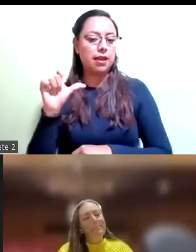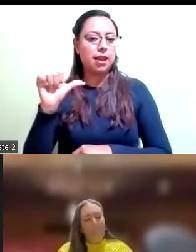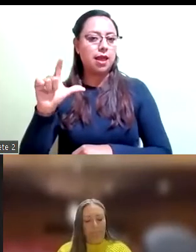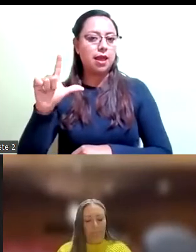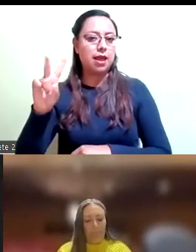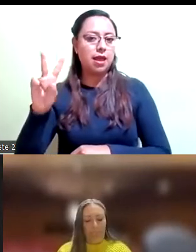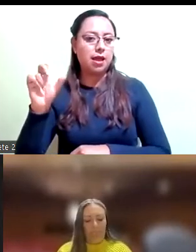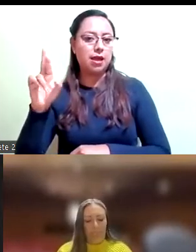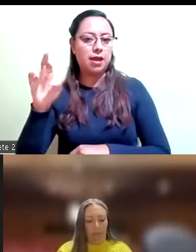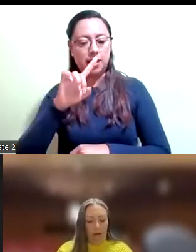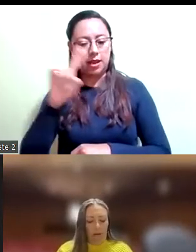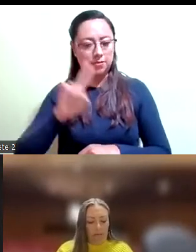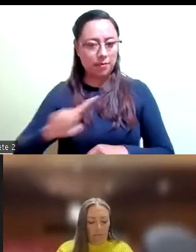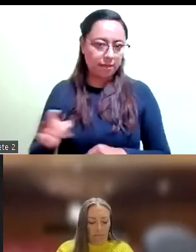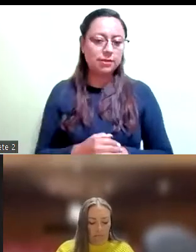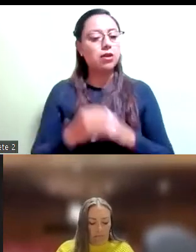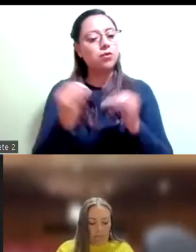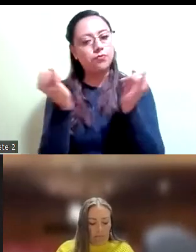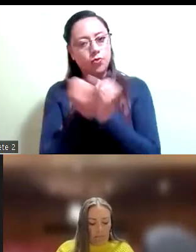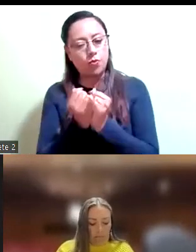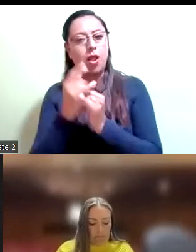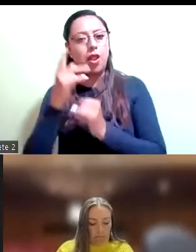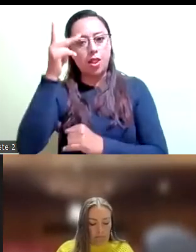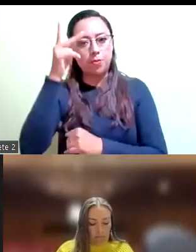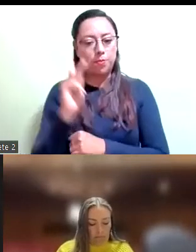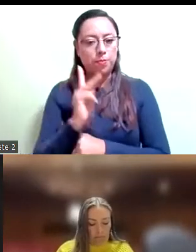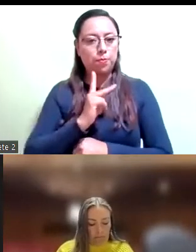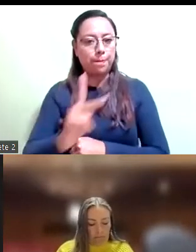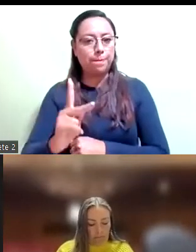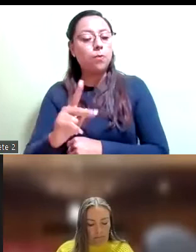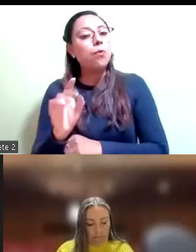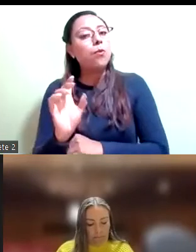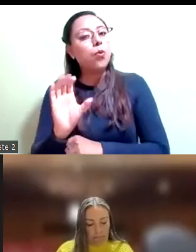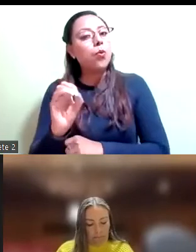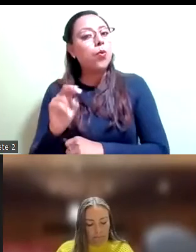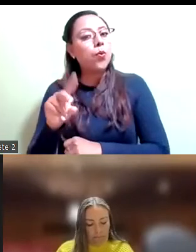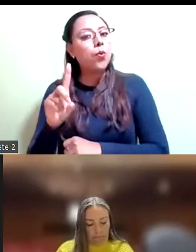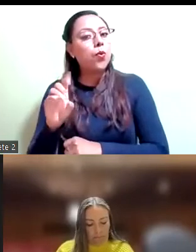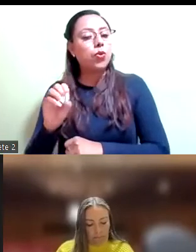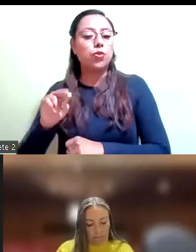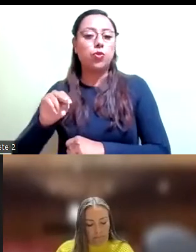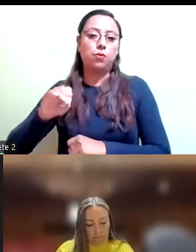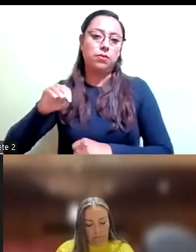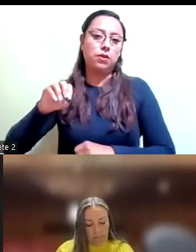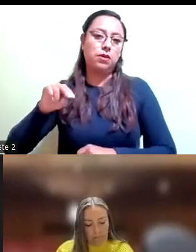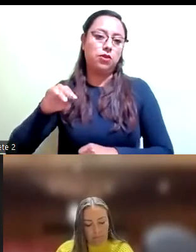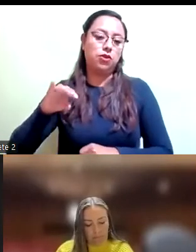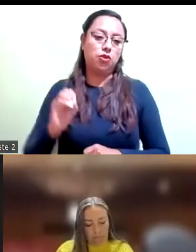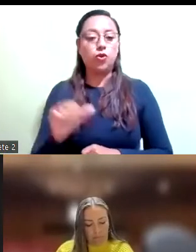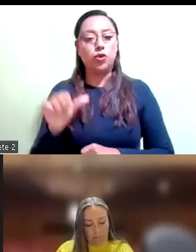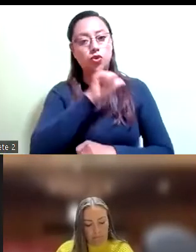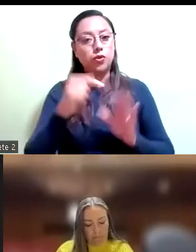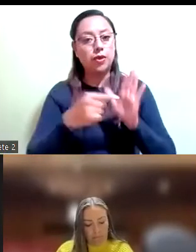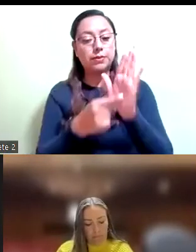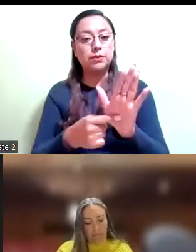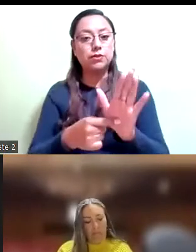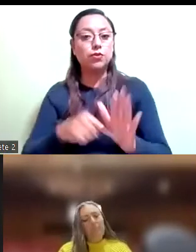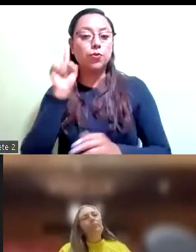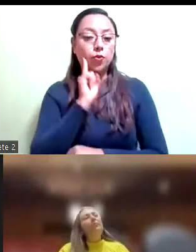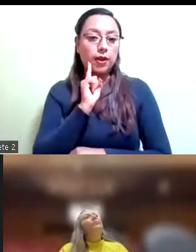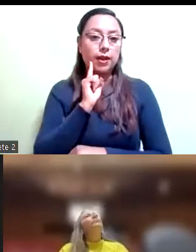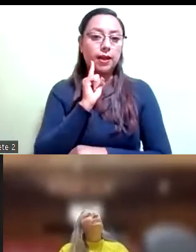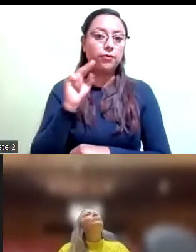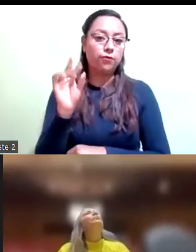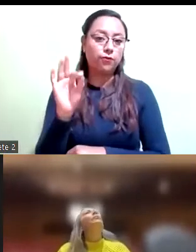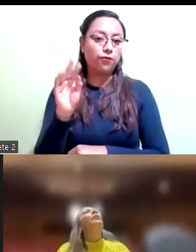condominio y es presentada por la diputada Marcela Puente y una más de la diputada Gaby Salido. En total tenemos